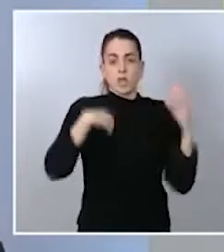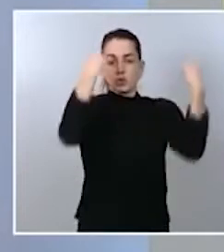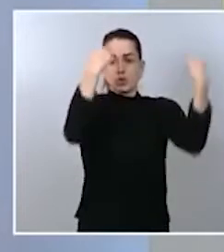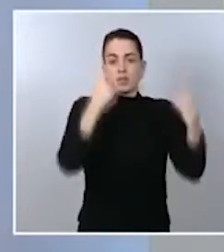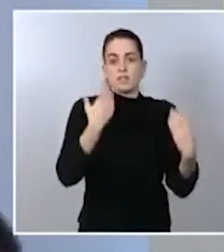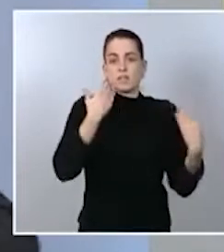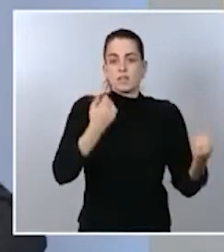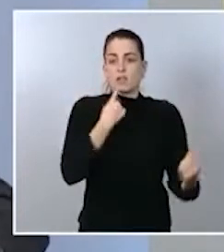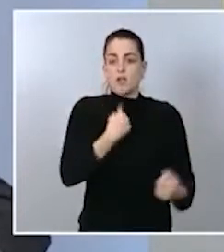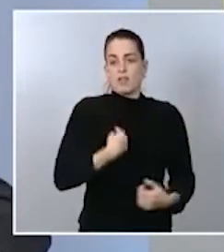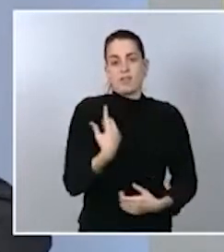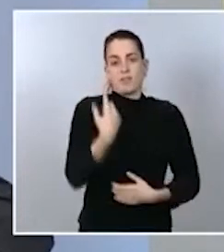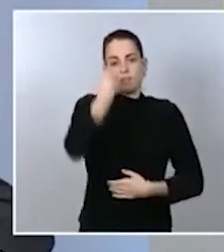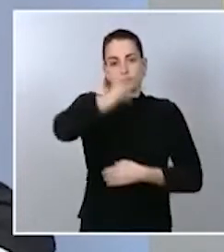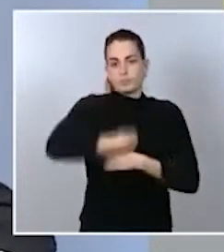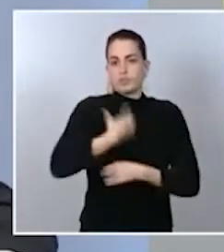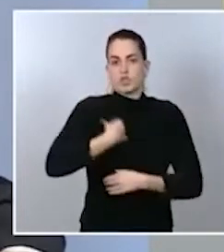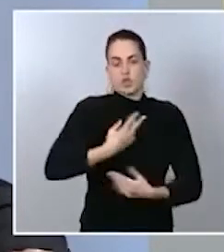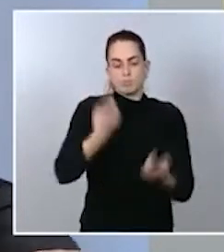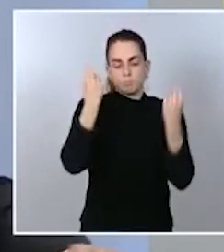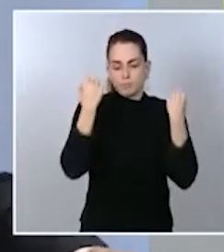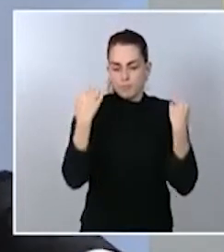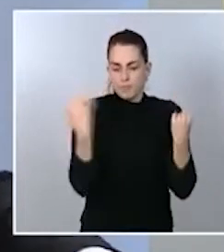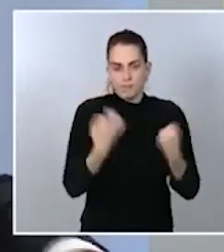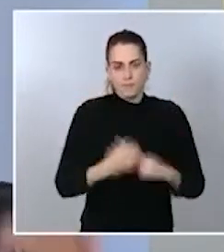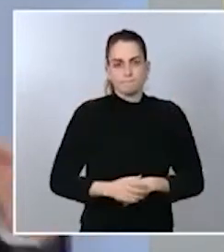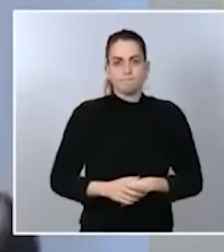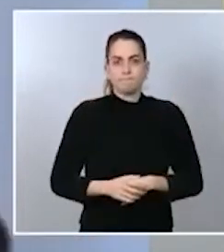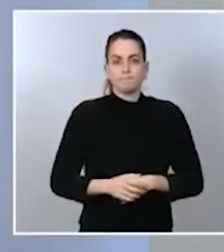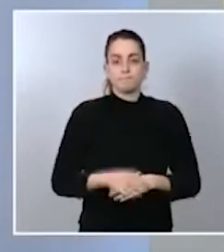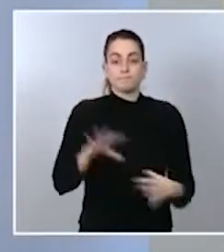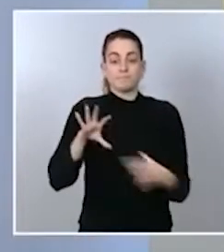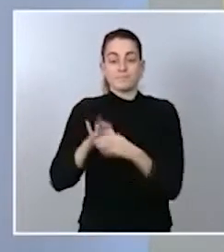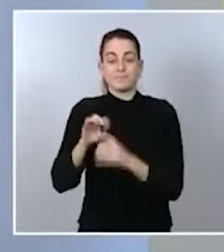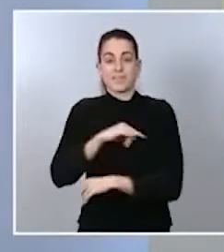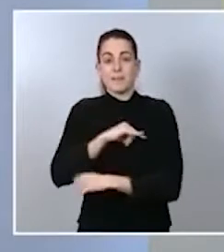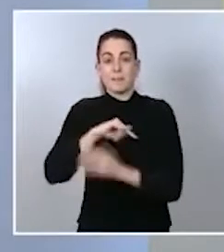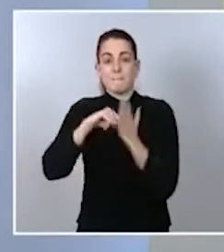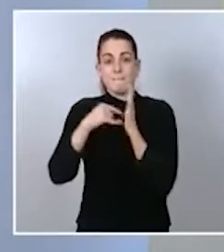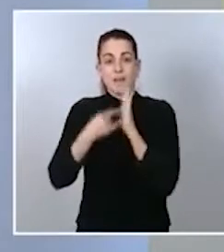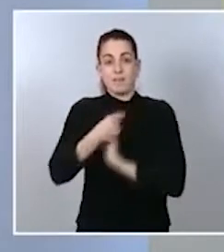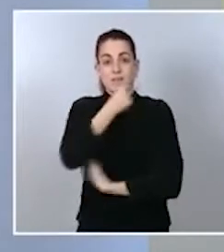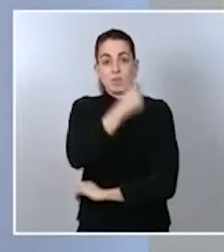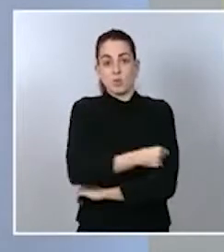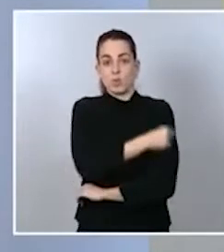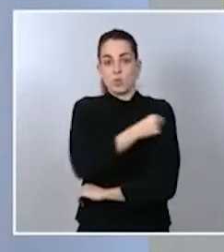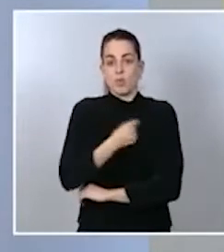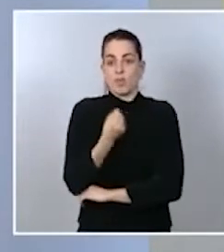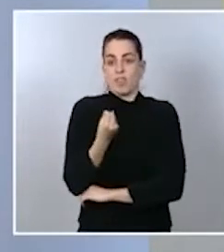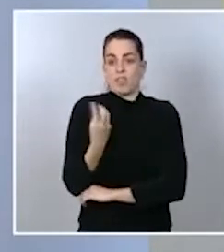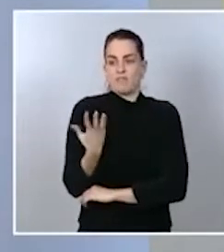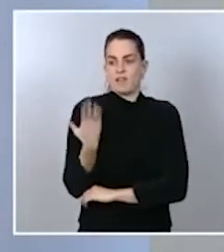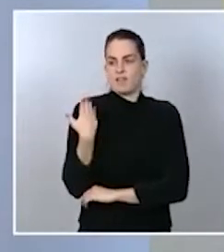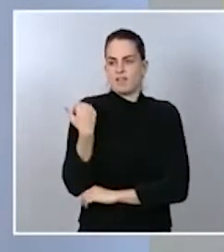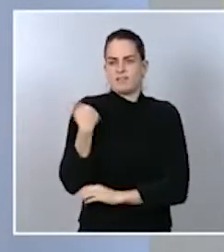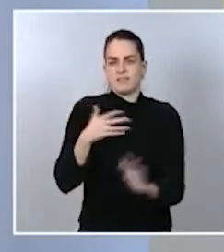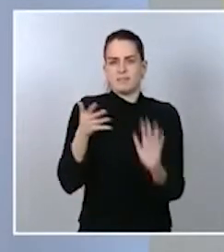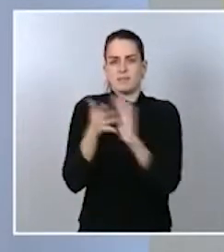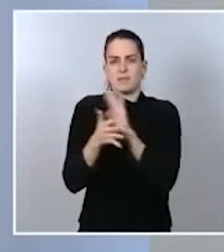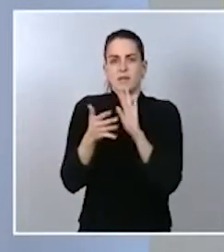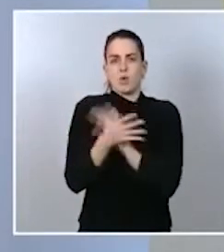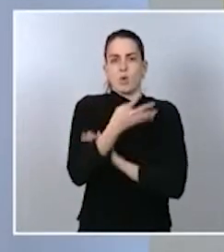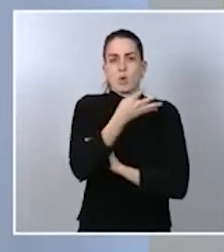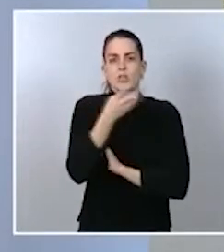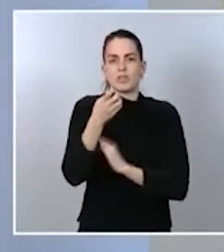En relación al plan de vacunación, la cifra que dimos a conocer ayer es de 406